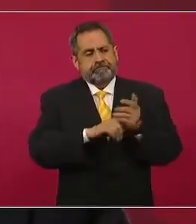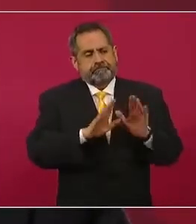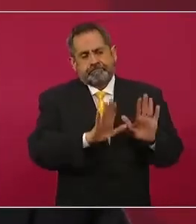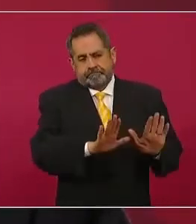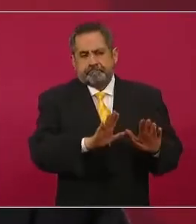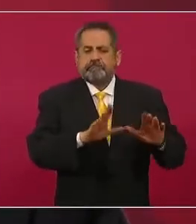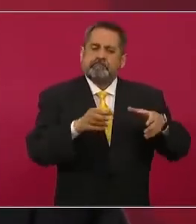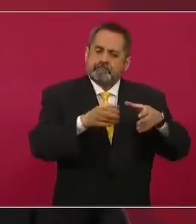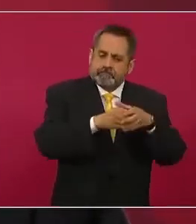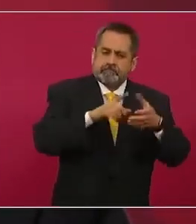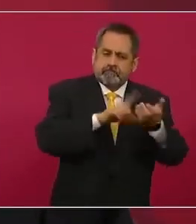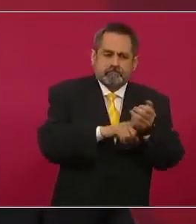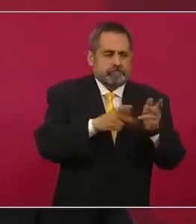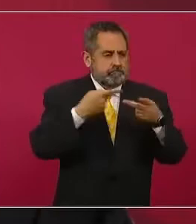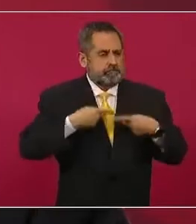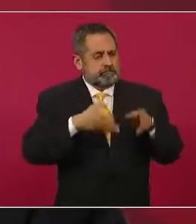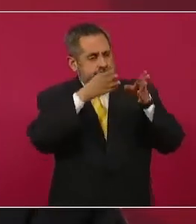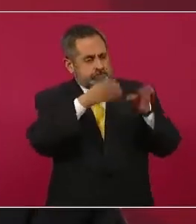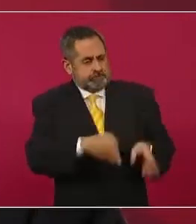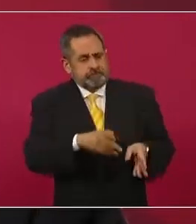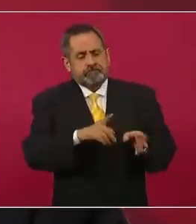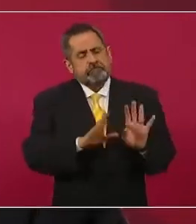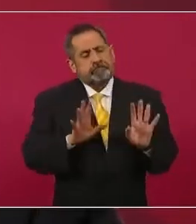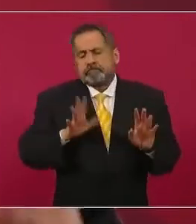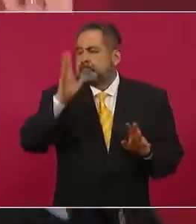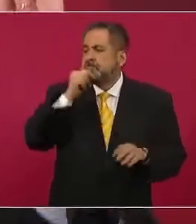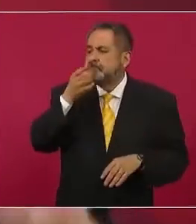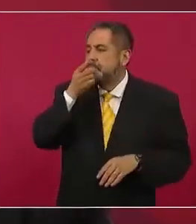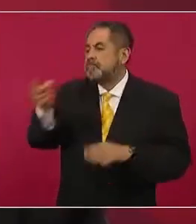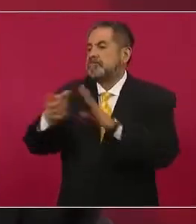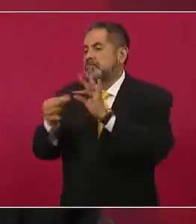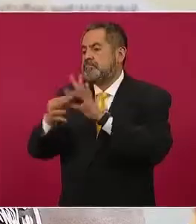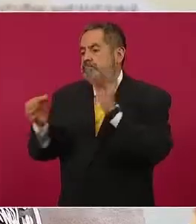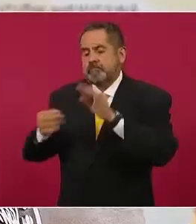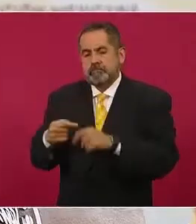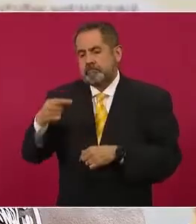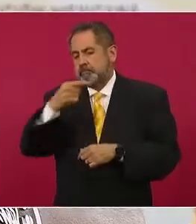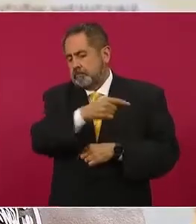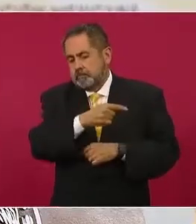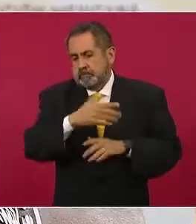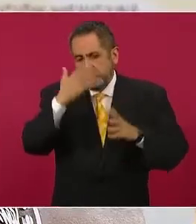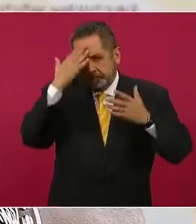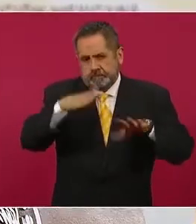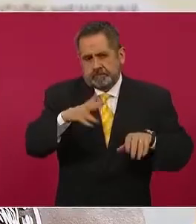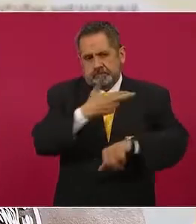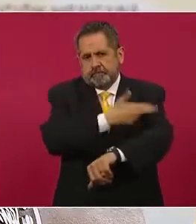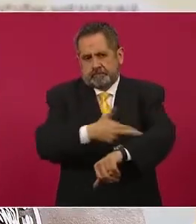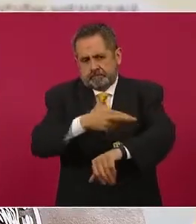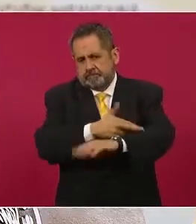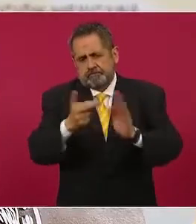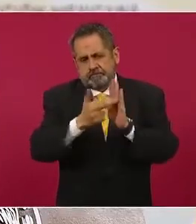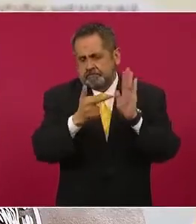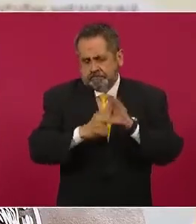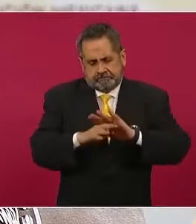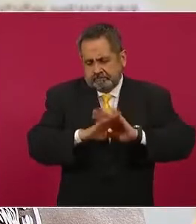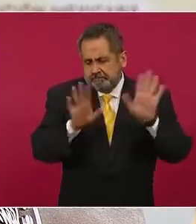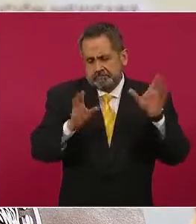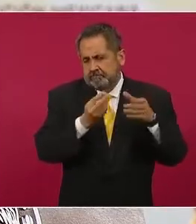a una persona, a un ser humano. Bueno, seguramente ellos están, tomaron todas las medidas